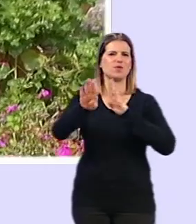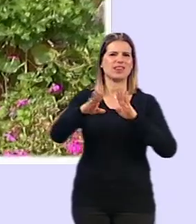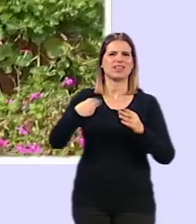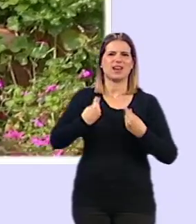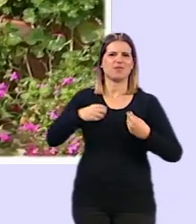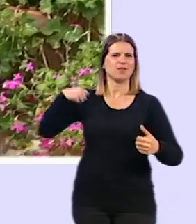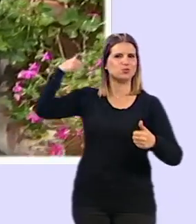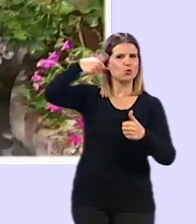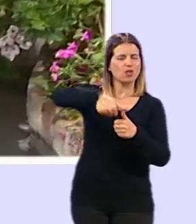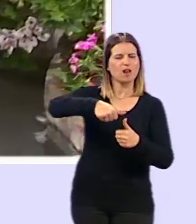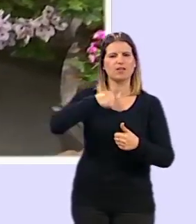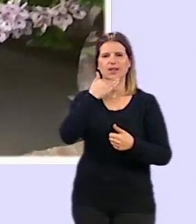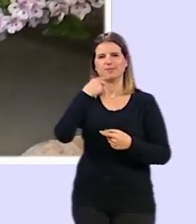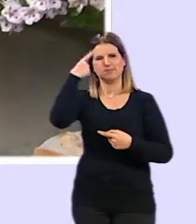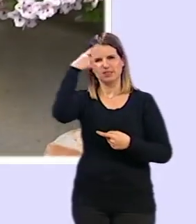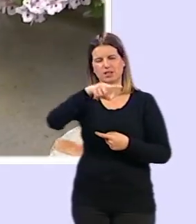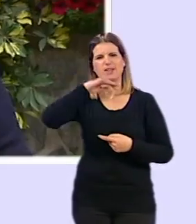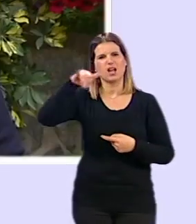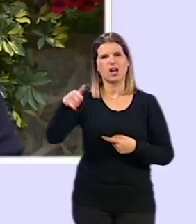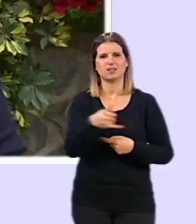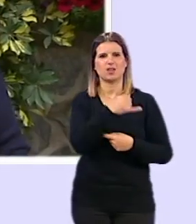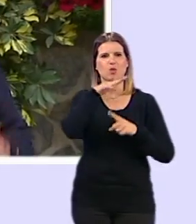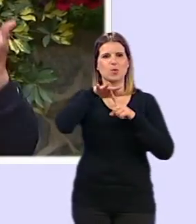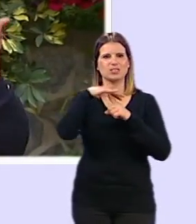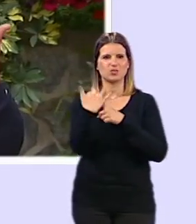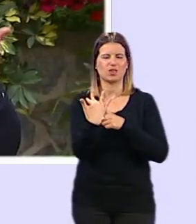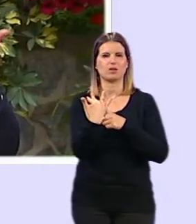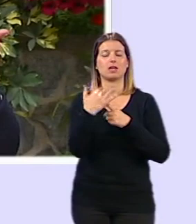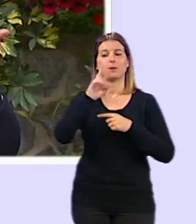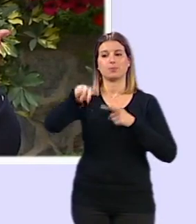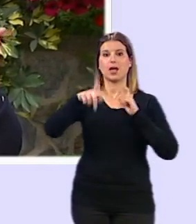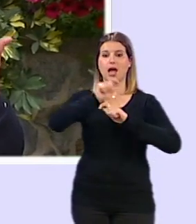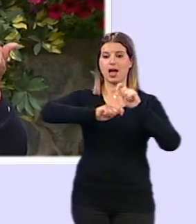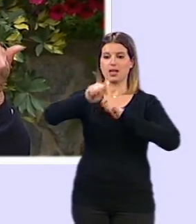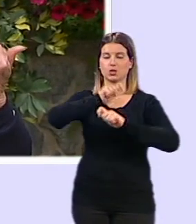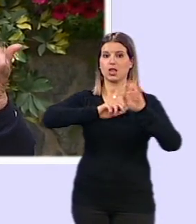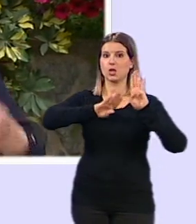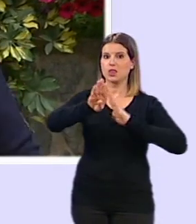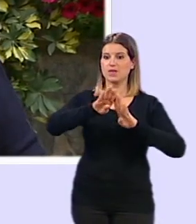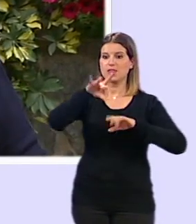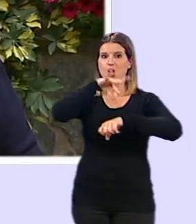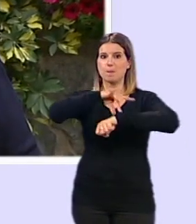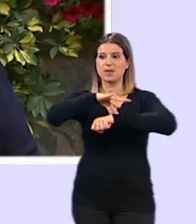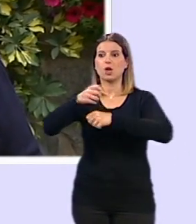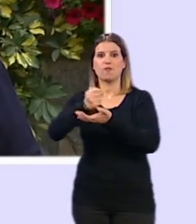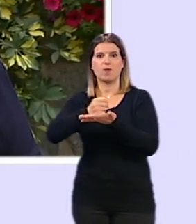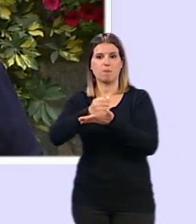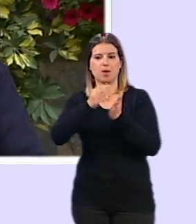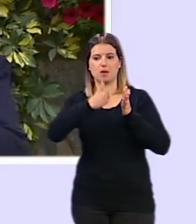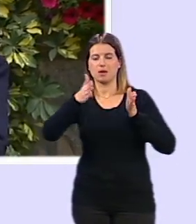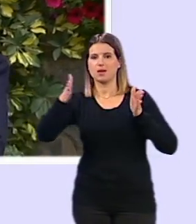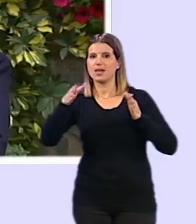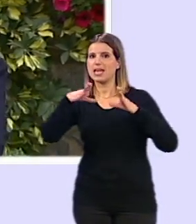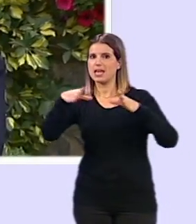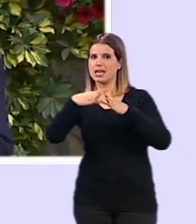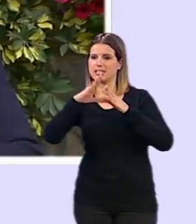nos muestra algo de cansancio ya por la situación está la asociación de vecinos el médico y la farmacia y la